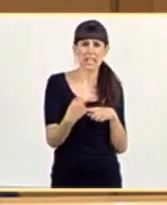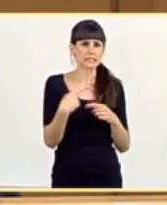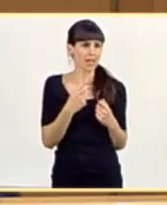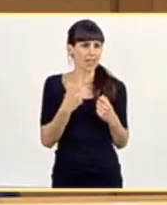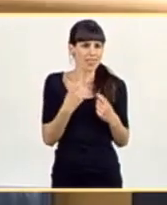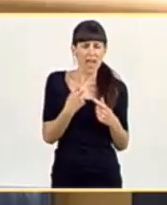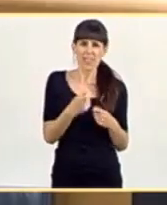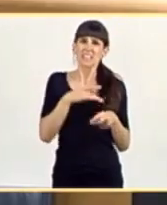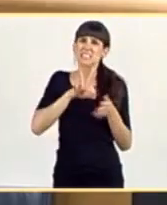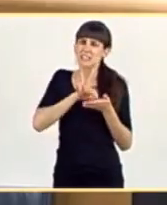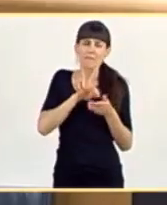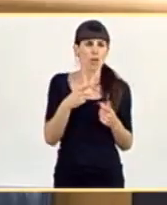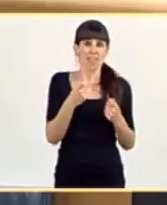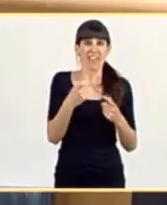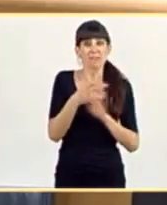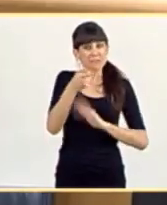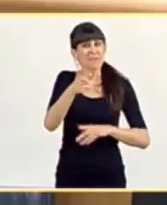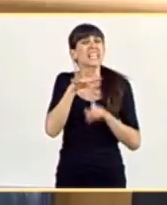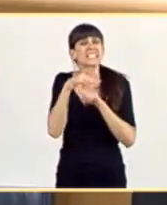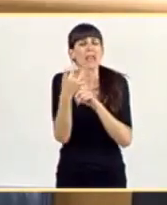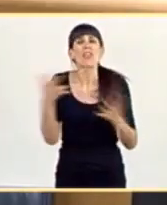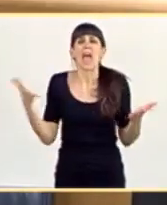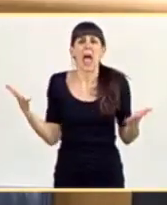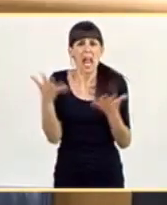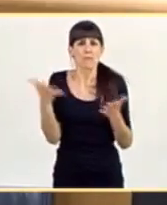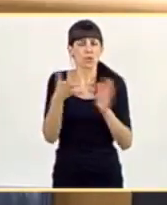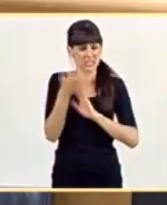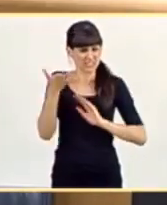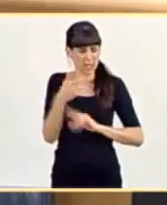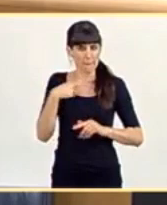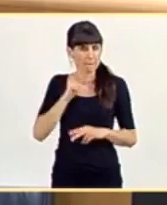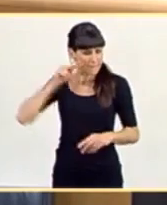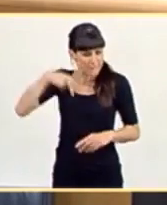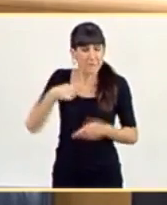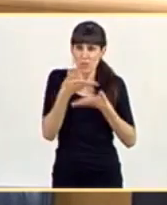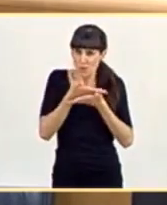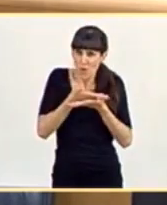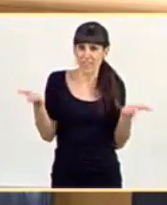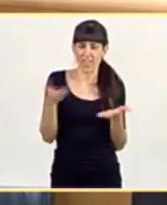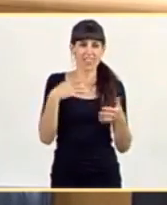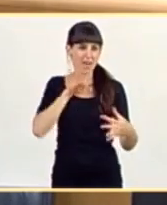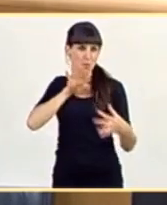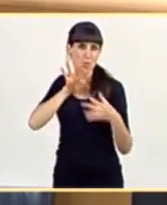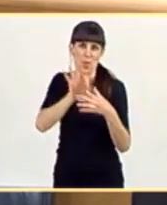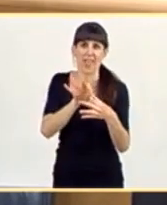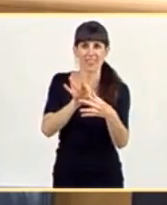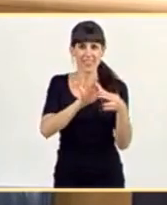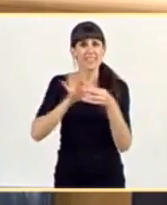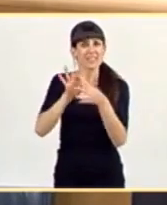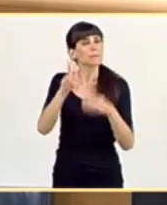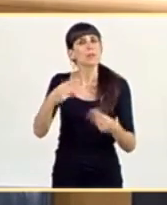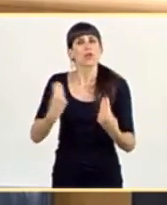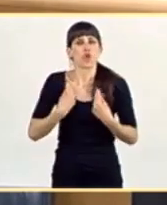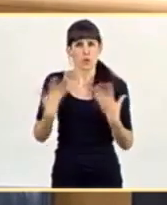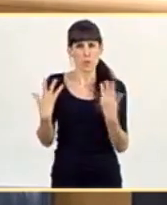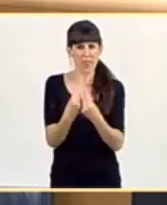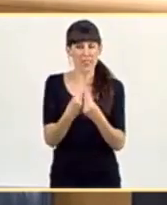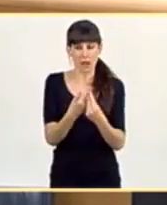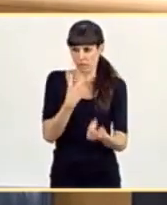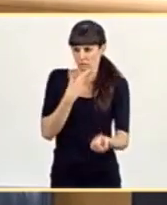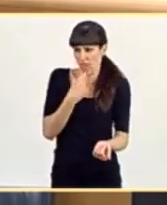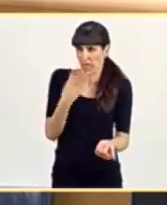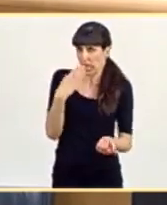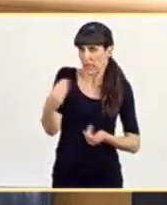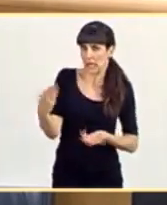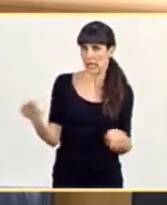de ánimo en el que pretendemos fomentar la confianza en nosotros mismos, la unidad y la convivencia. Es fácil de